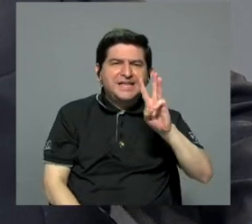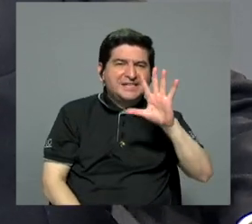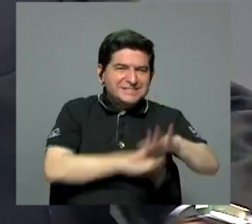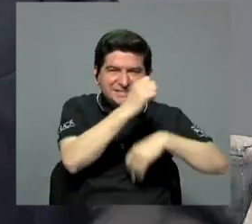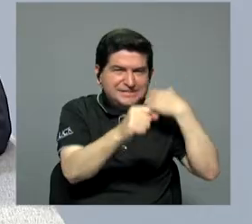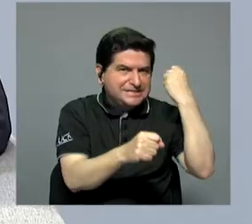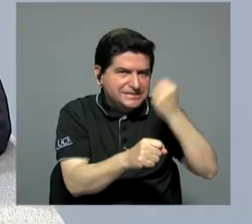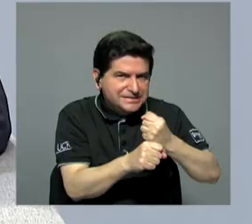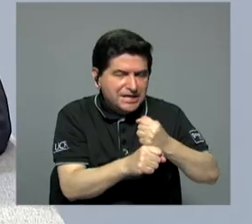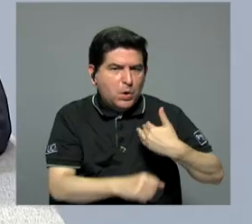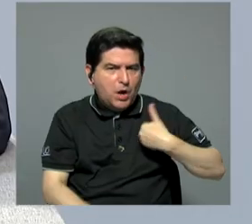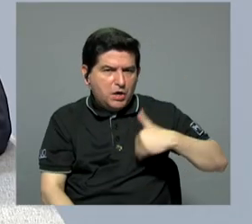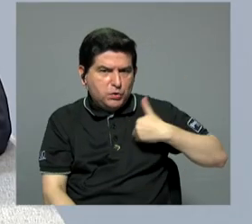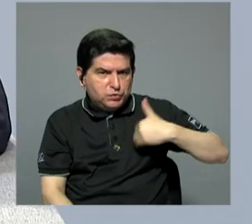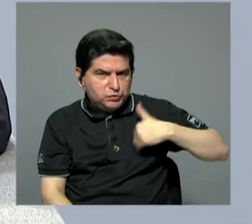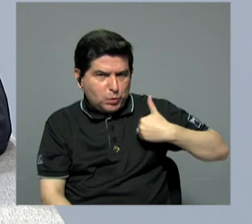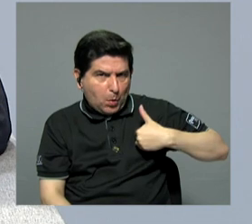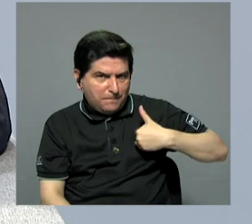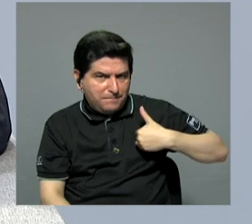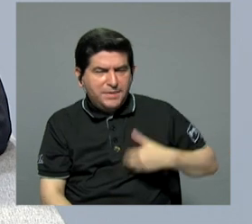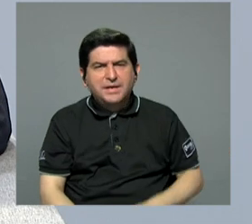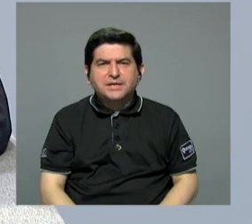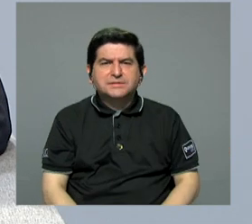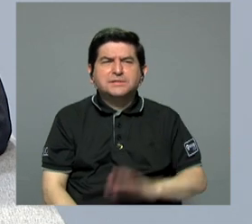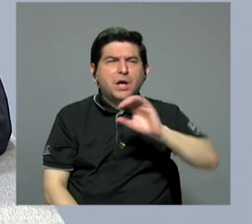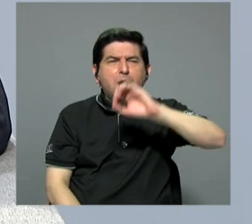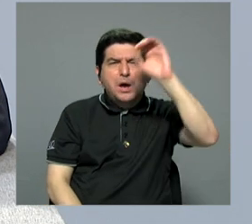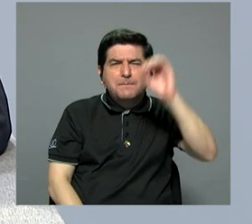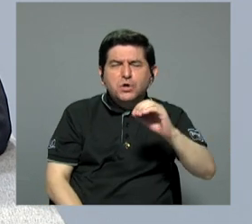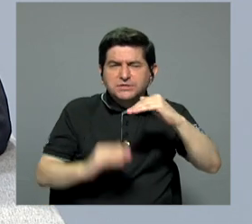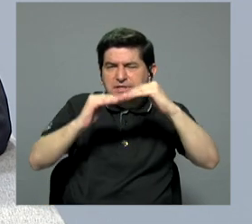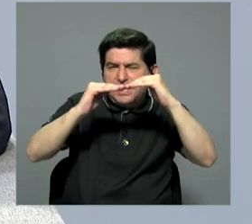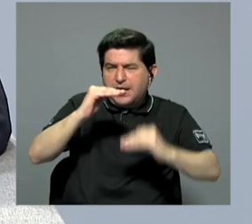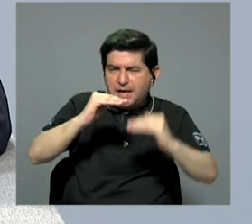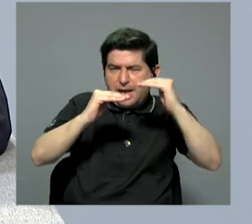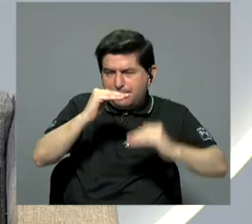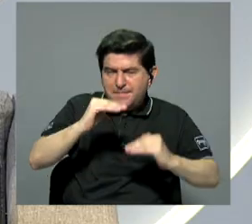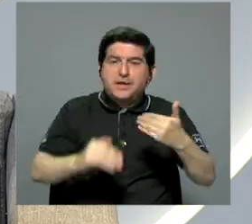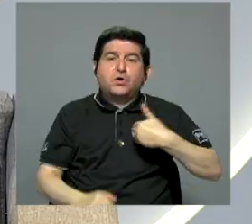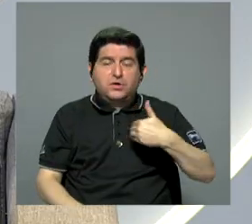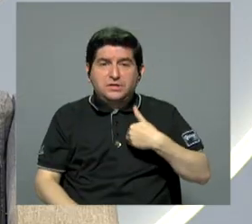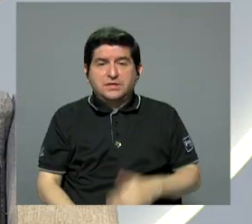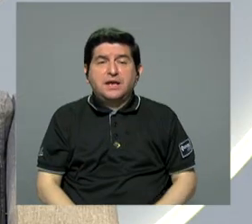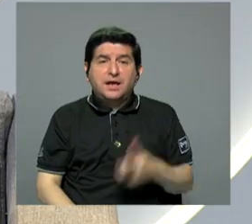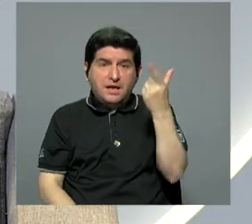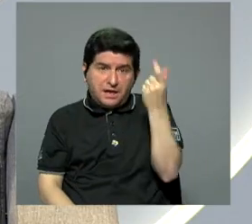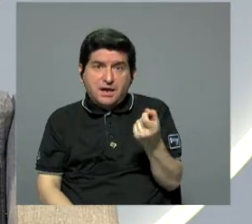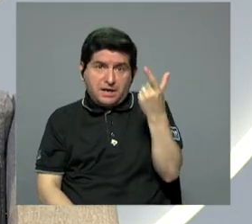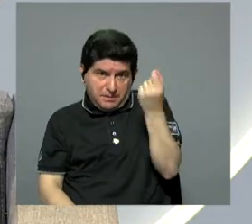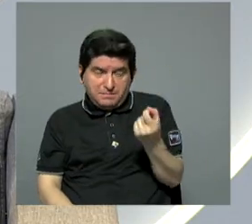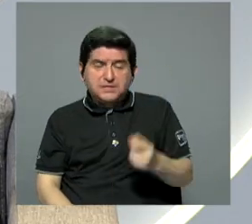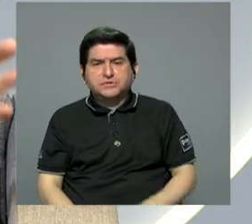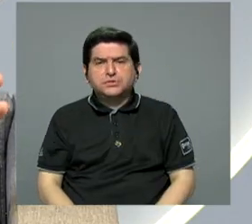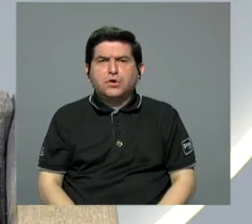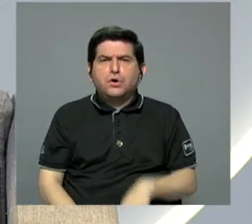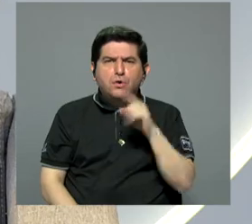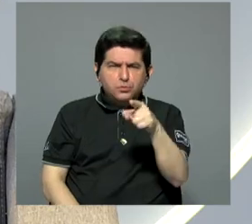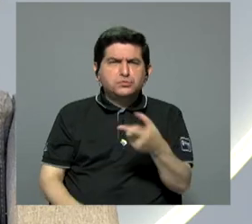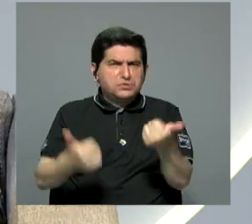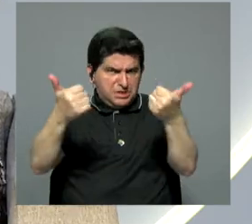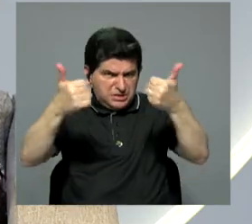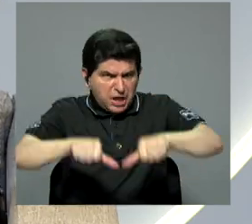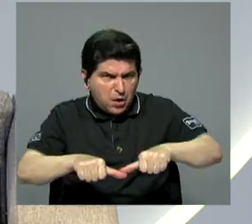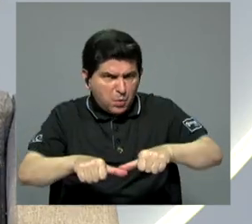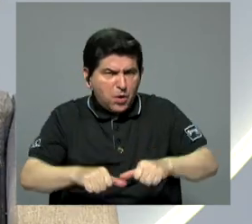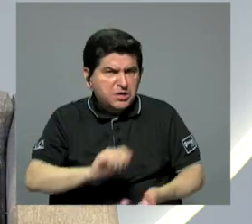años para los hombres, hay un porcentaje menor que se va a recibir en el monto de la pensión. ¿Están ustedes de